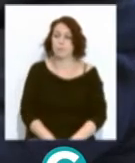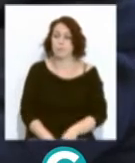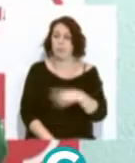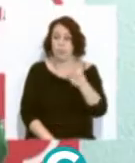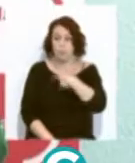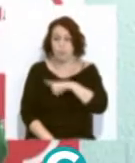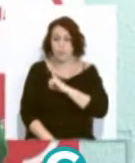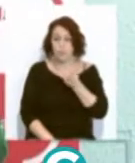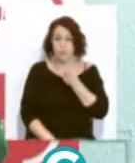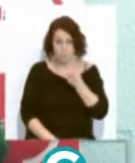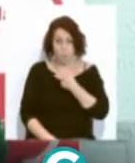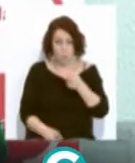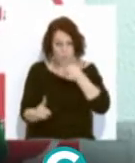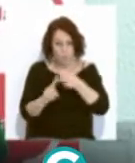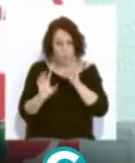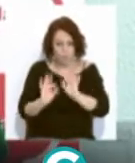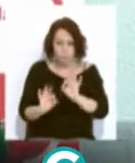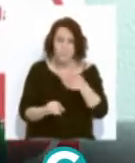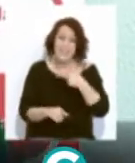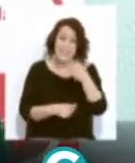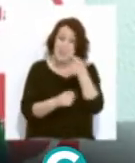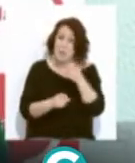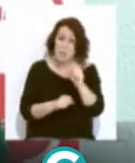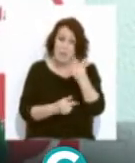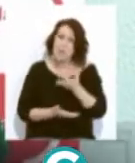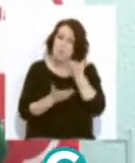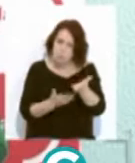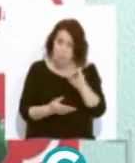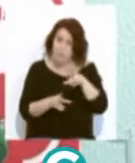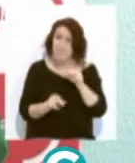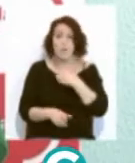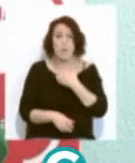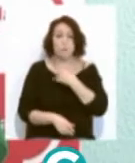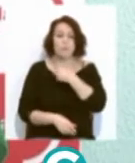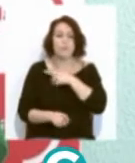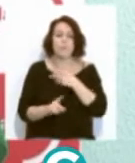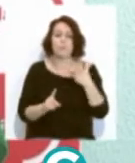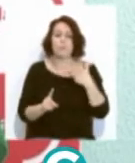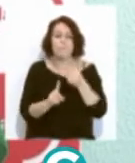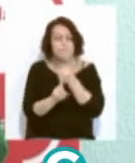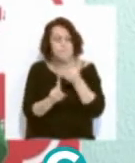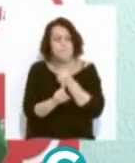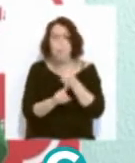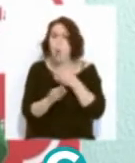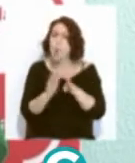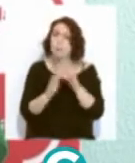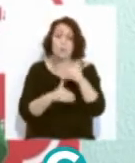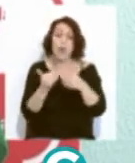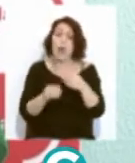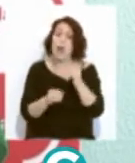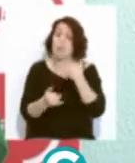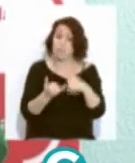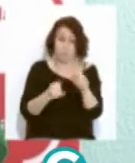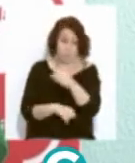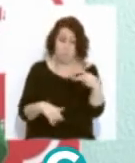nosotros nos hemos marcado, no dejarnos de atrás al que más lo necesita y hemos conseguido y ha sido una presión continua y ha dado sus frutos